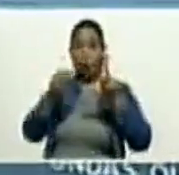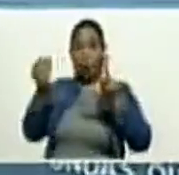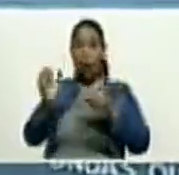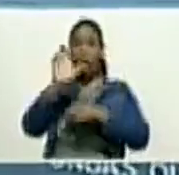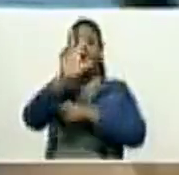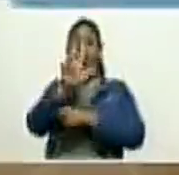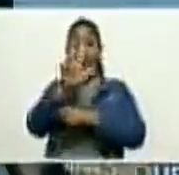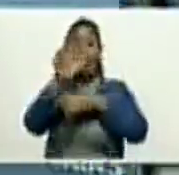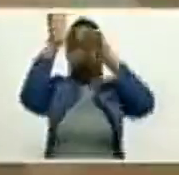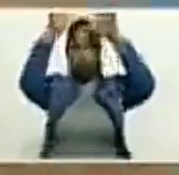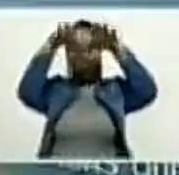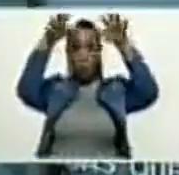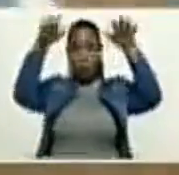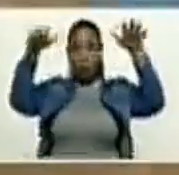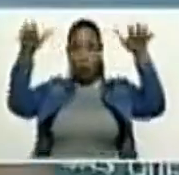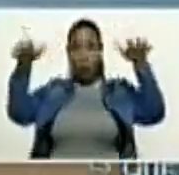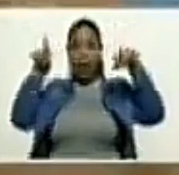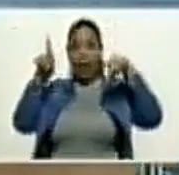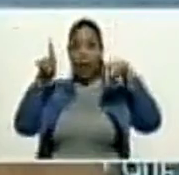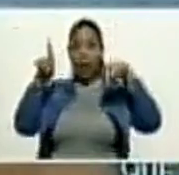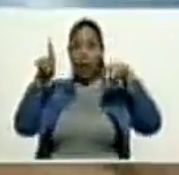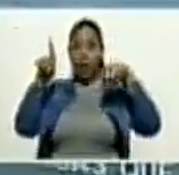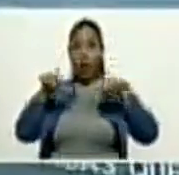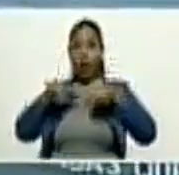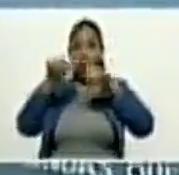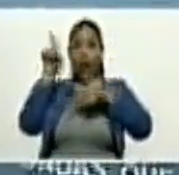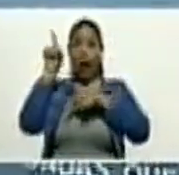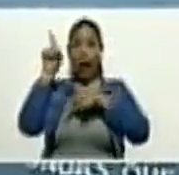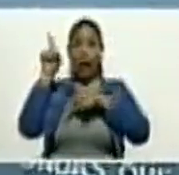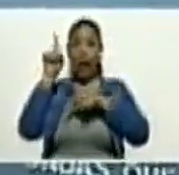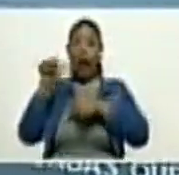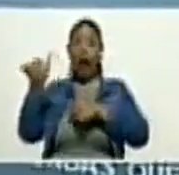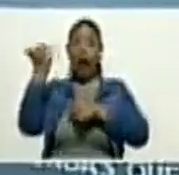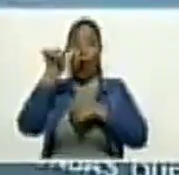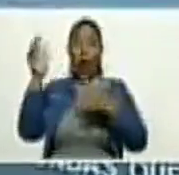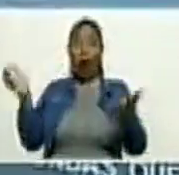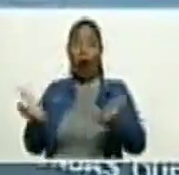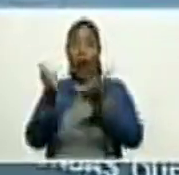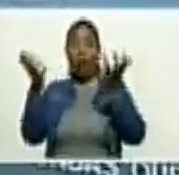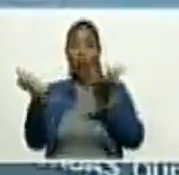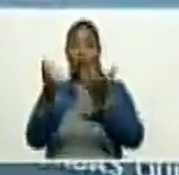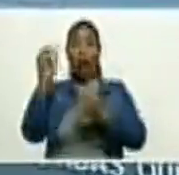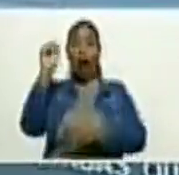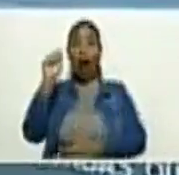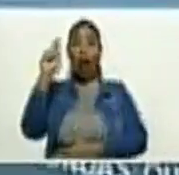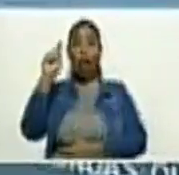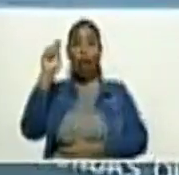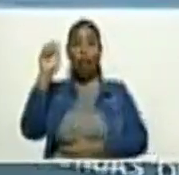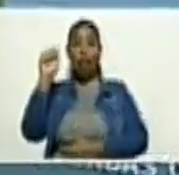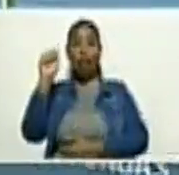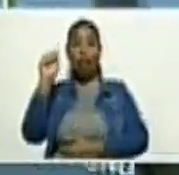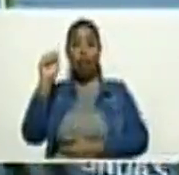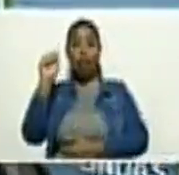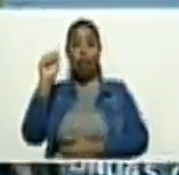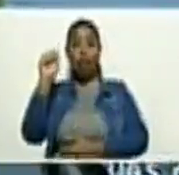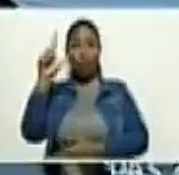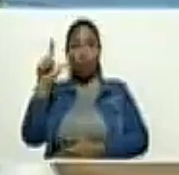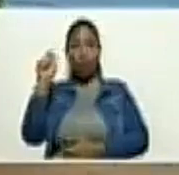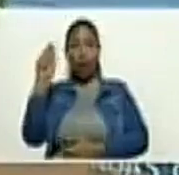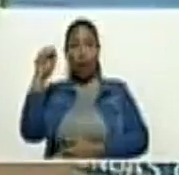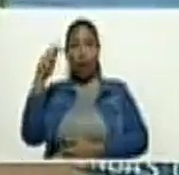tropicales, se alimentan prácticamente de las aguas calientes del Atlántico y del Caribe, y